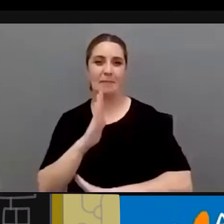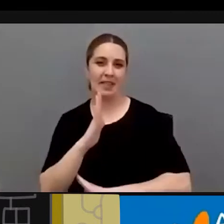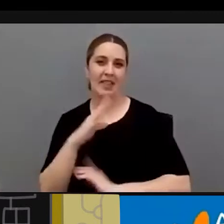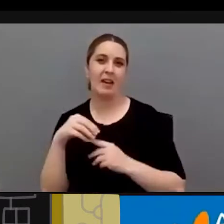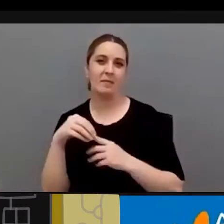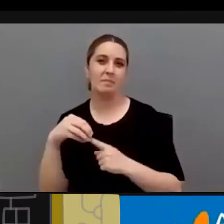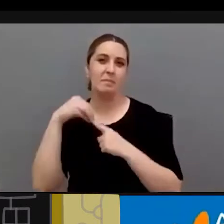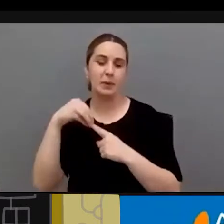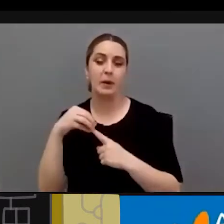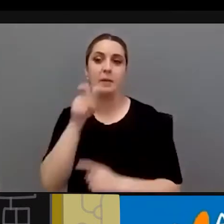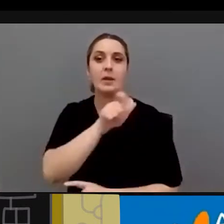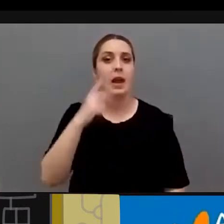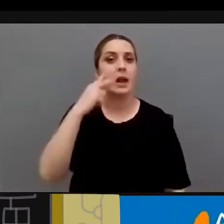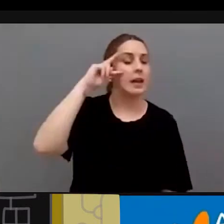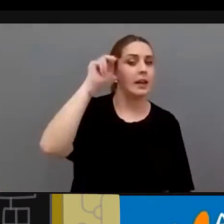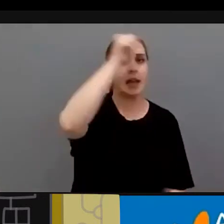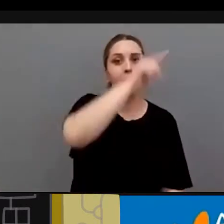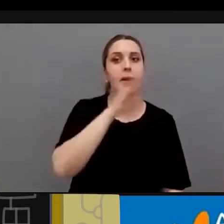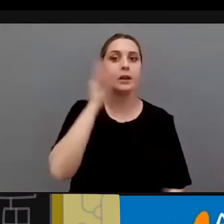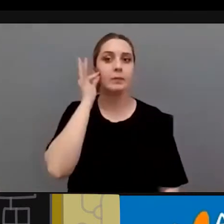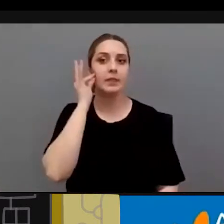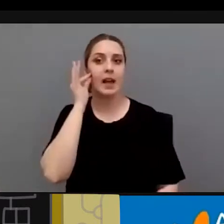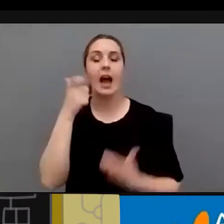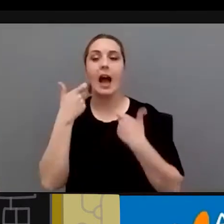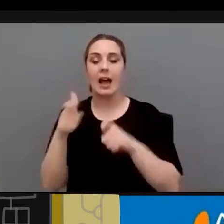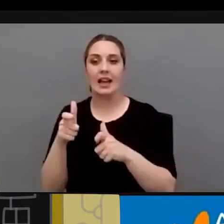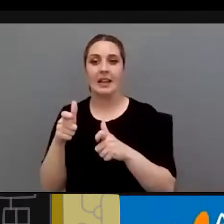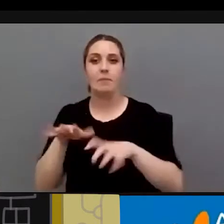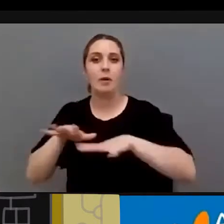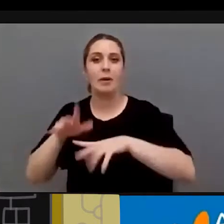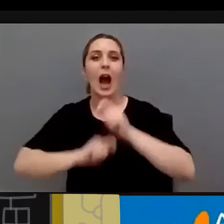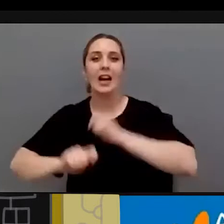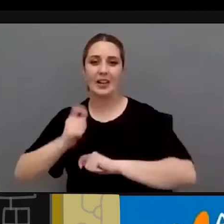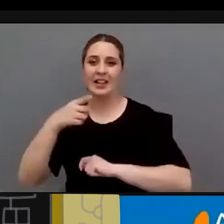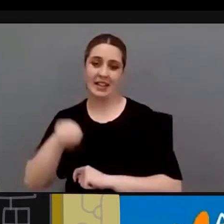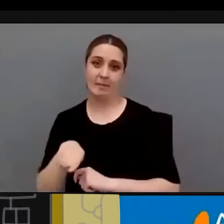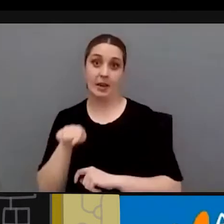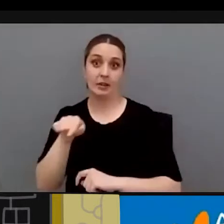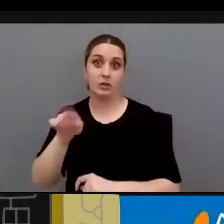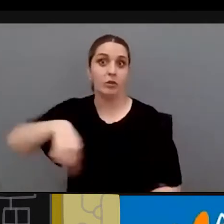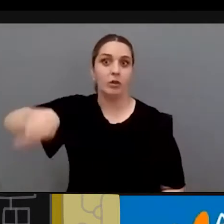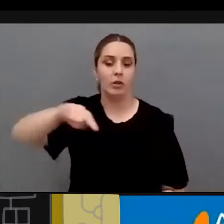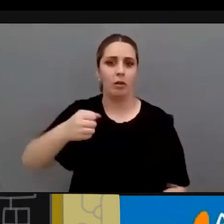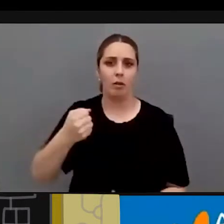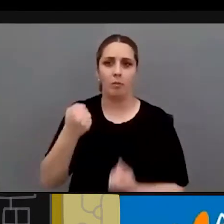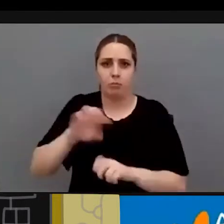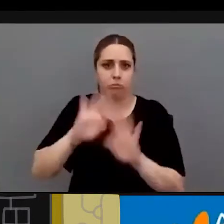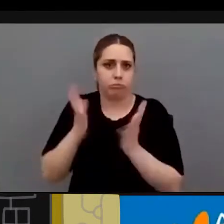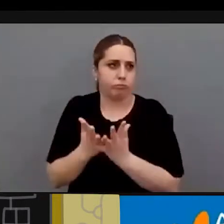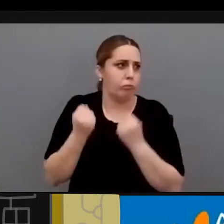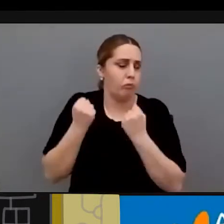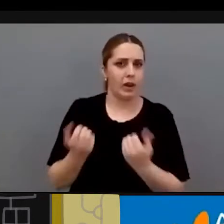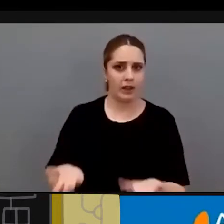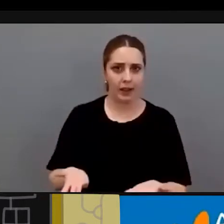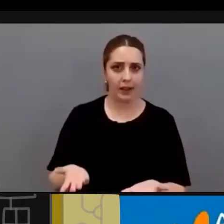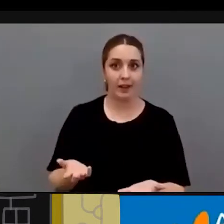desde los expertos y las expertas, del ámbito de discapacidad y del movimiento asociativo, que es uno de los más poderosos del mundo. En